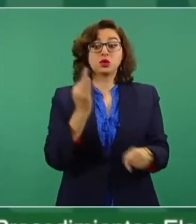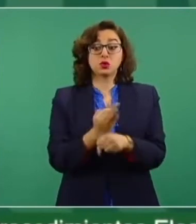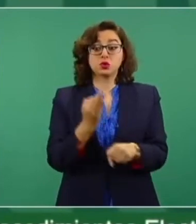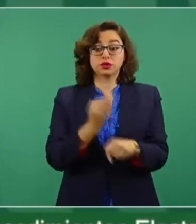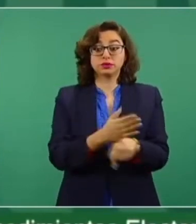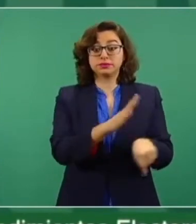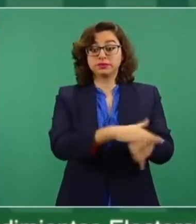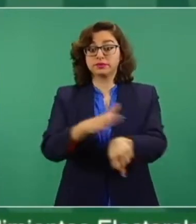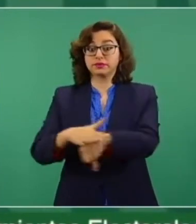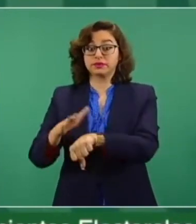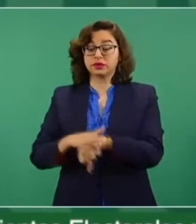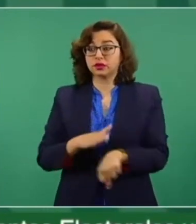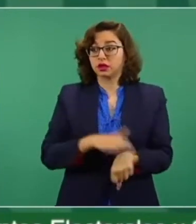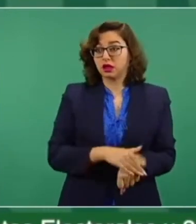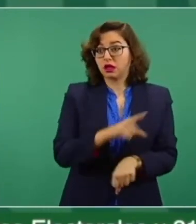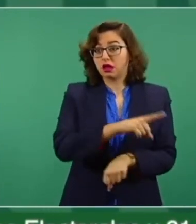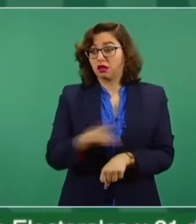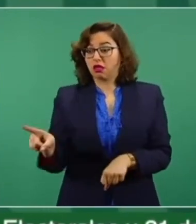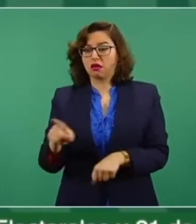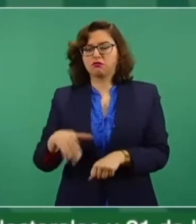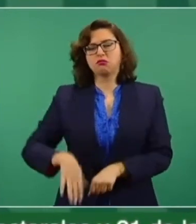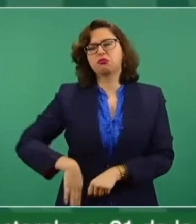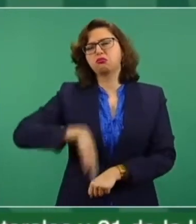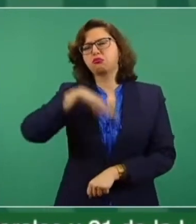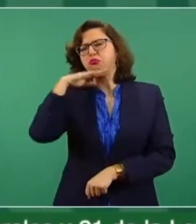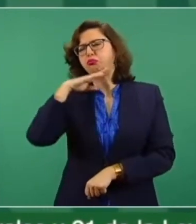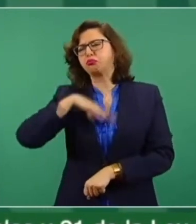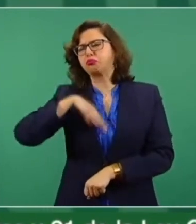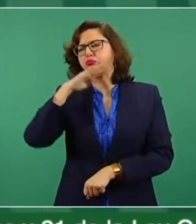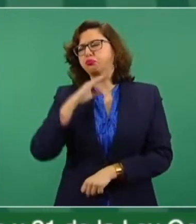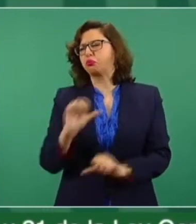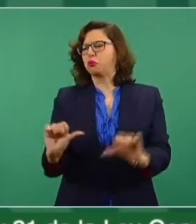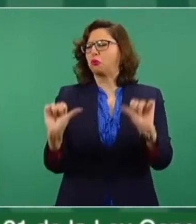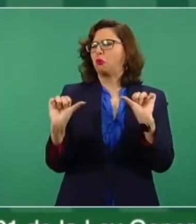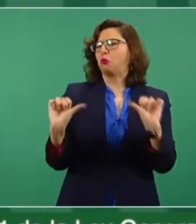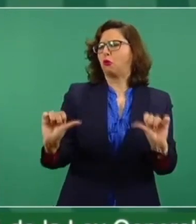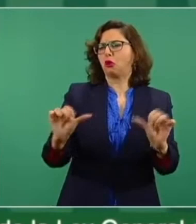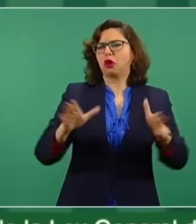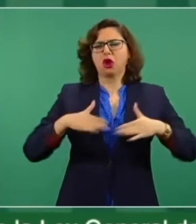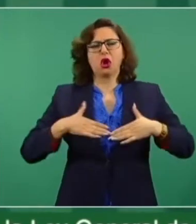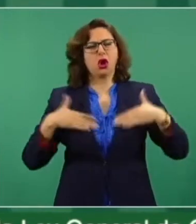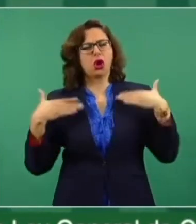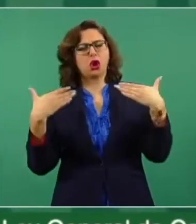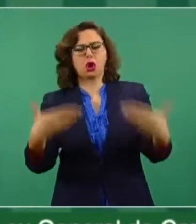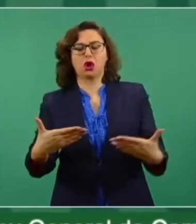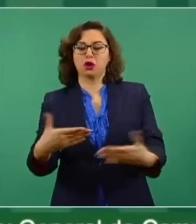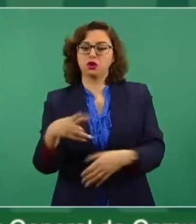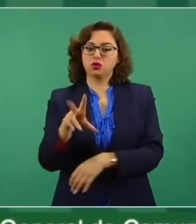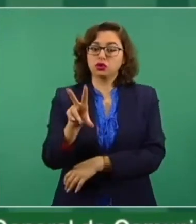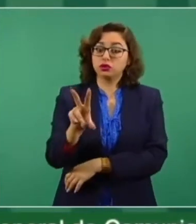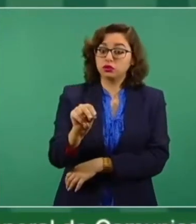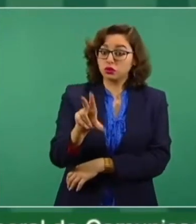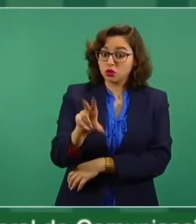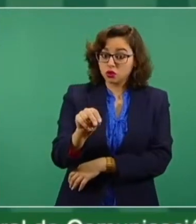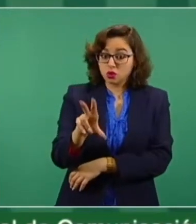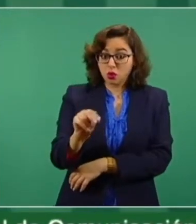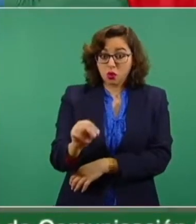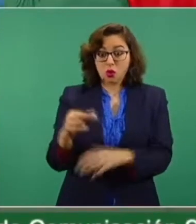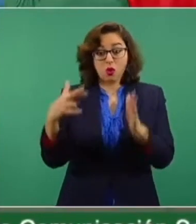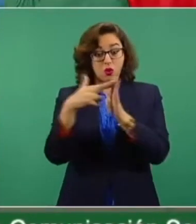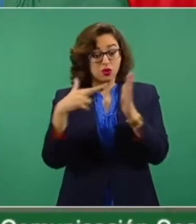confiarse, a no bajar la guardia, mantener las medidas sanitarias para evitar que haya una